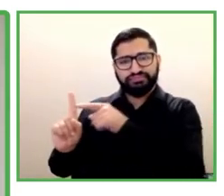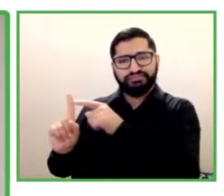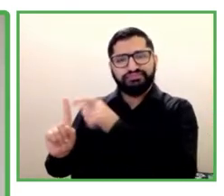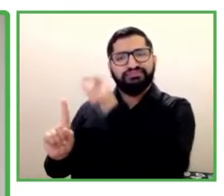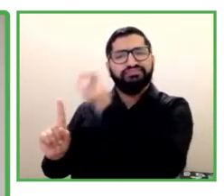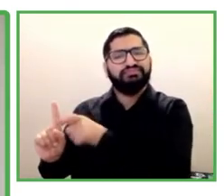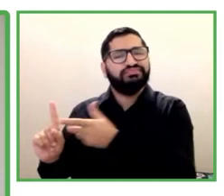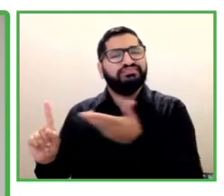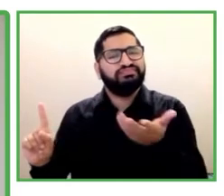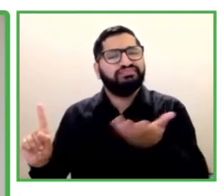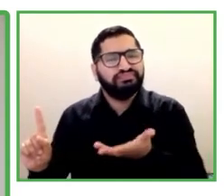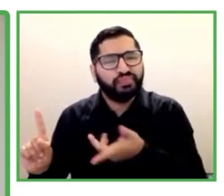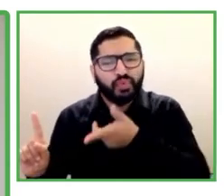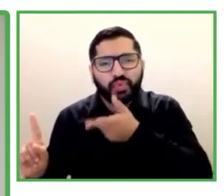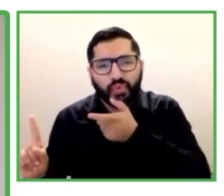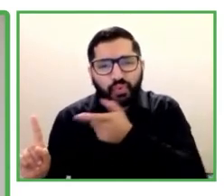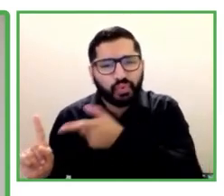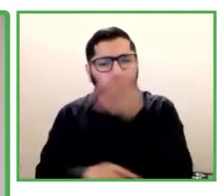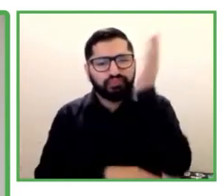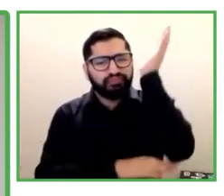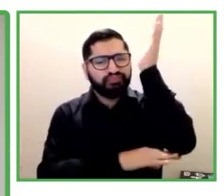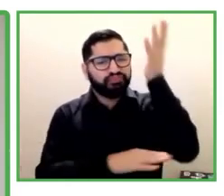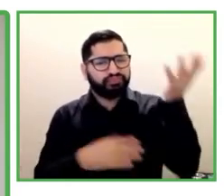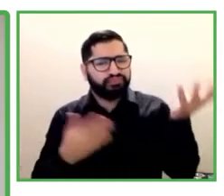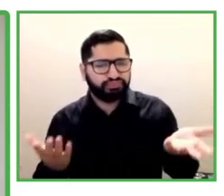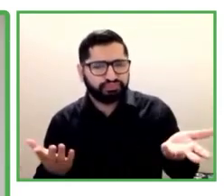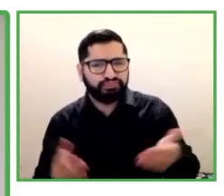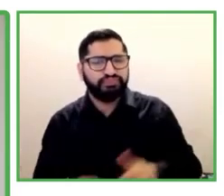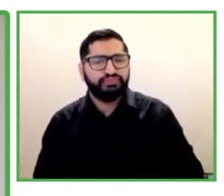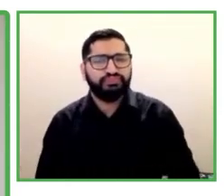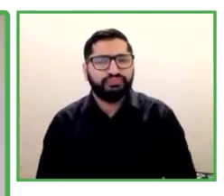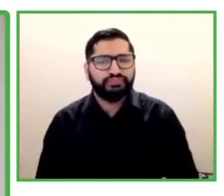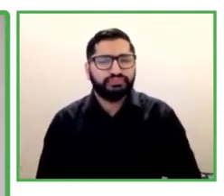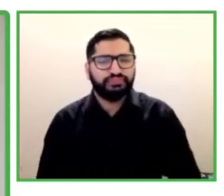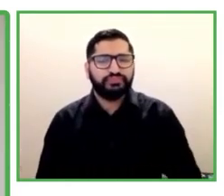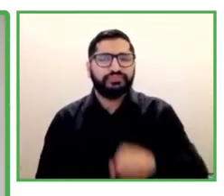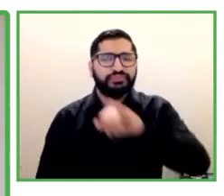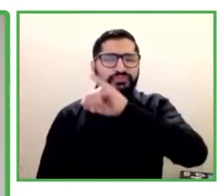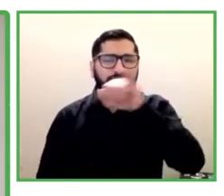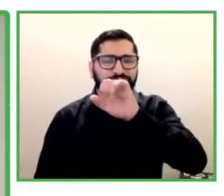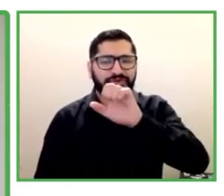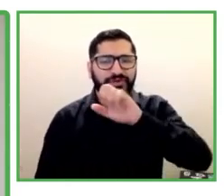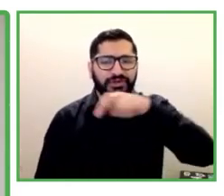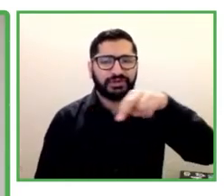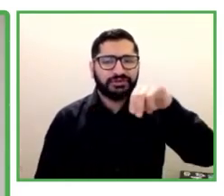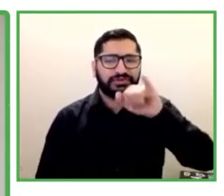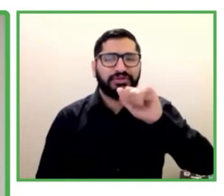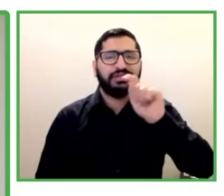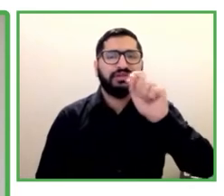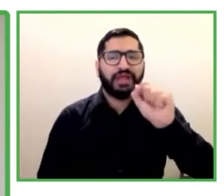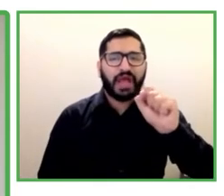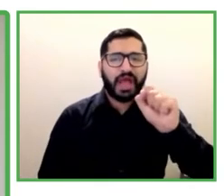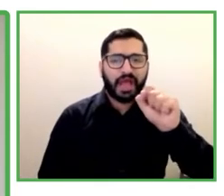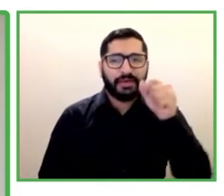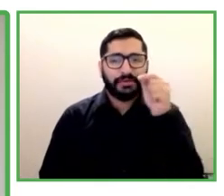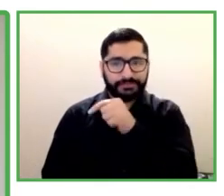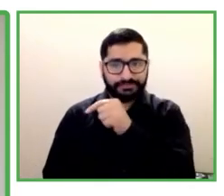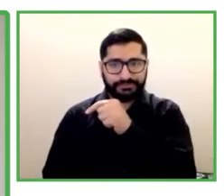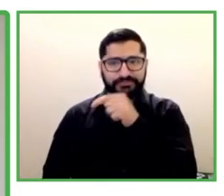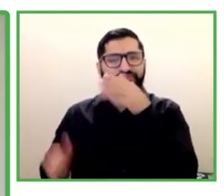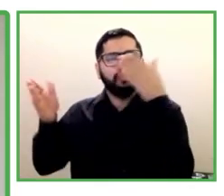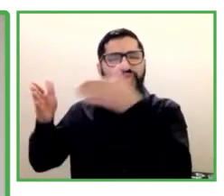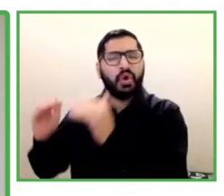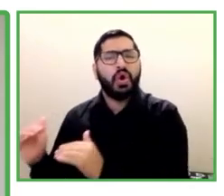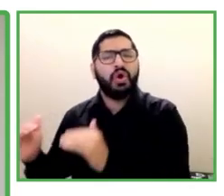CENET fundó Greta & Starks con la aplicación móvil que le permite a las personas